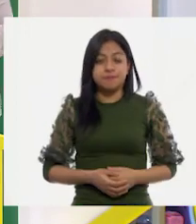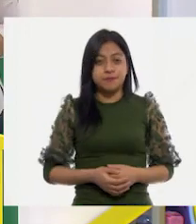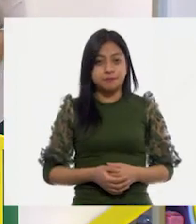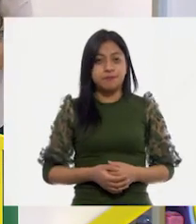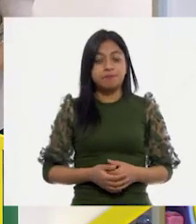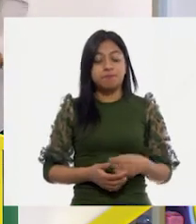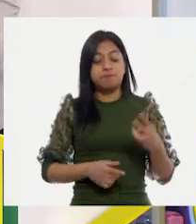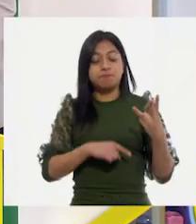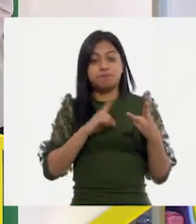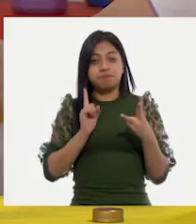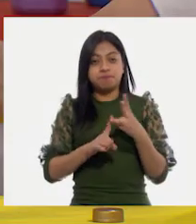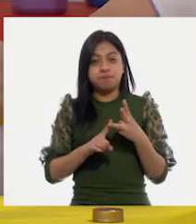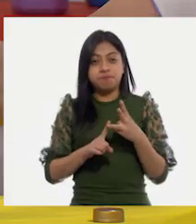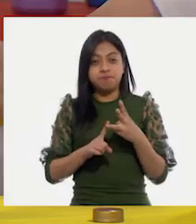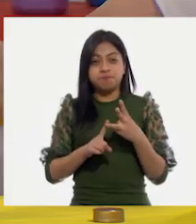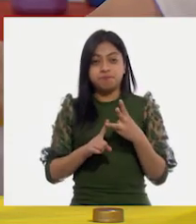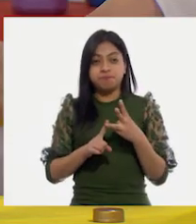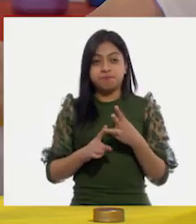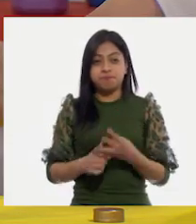Tres.